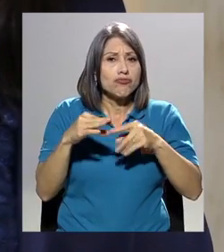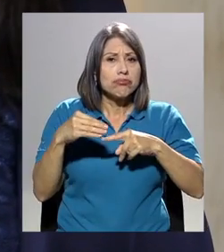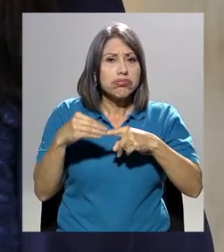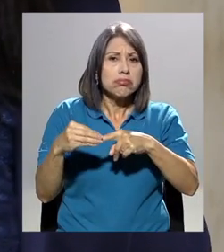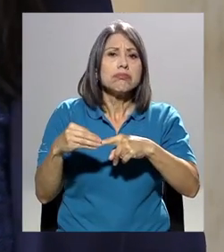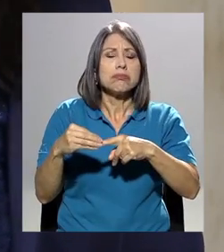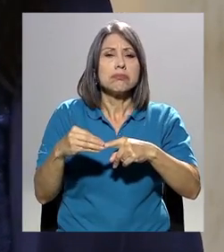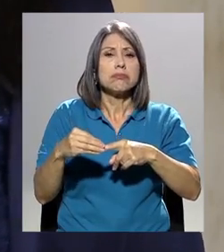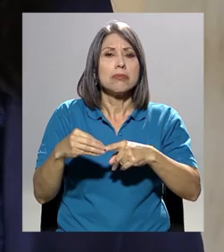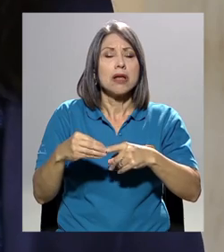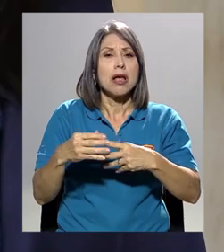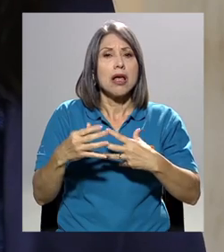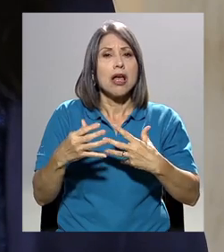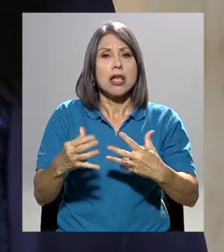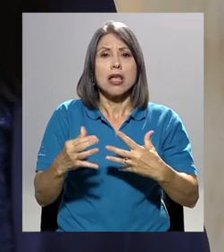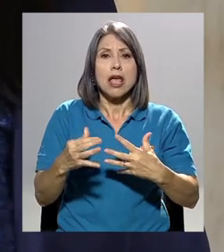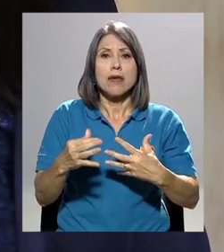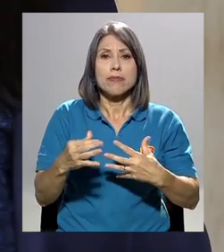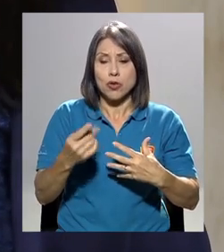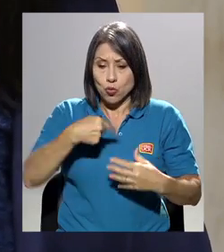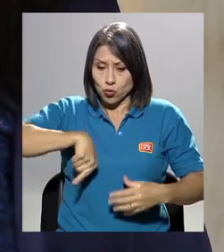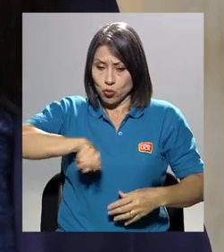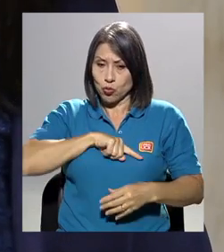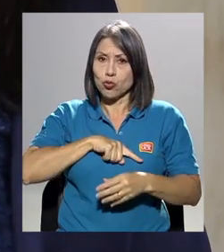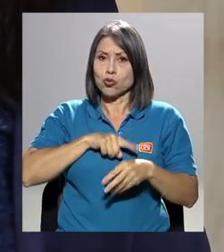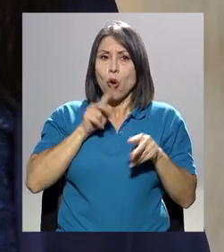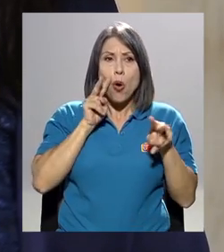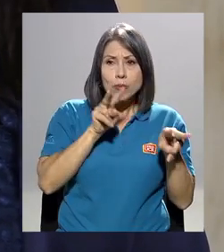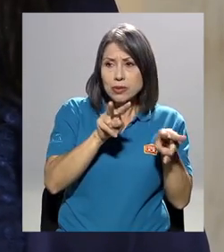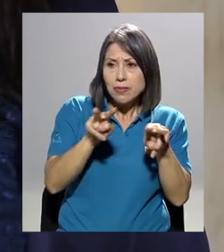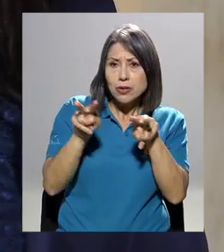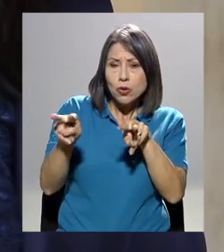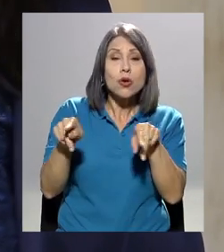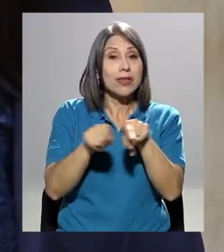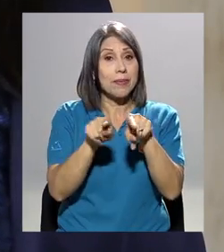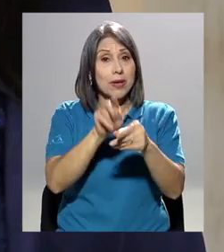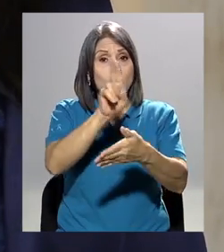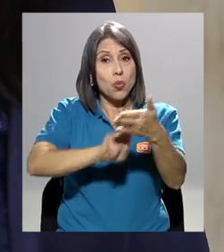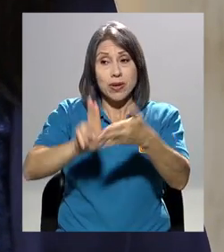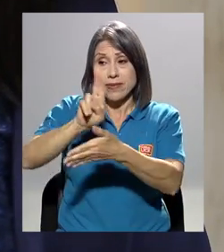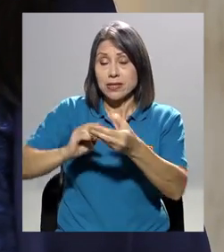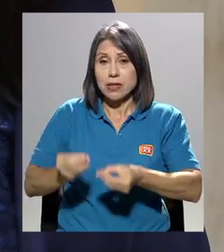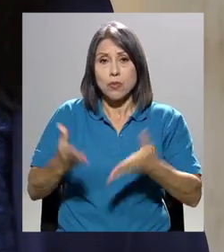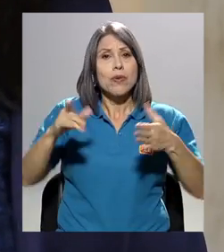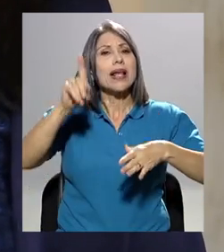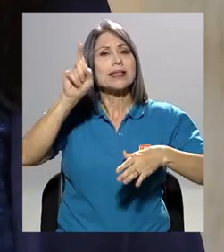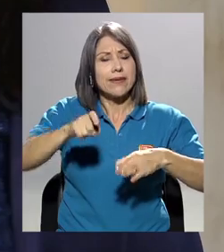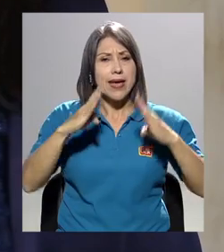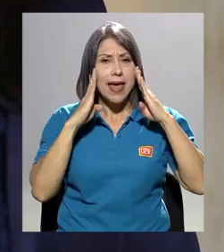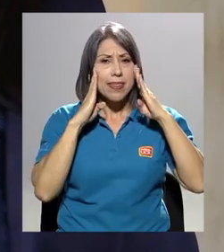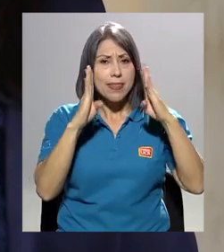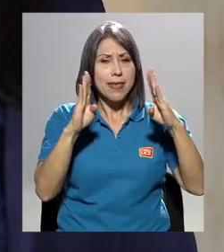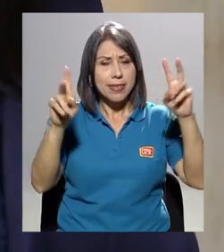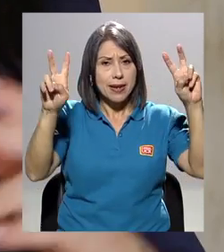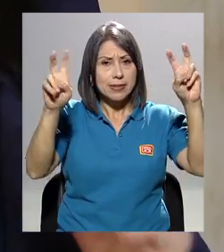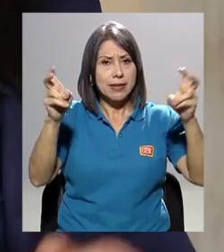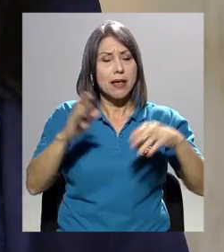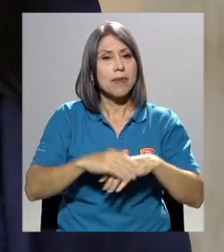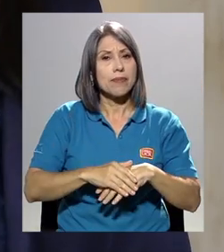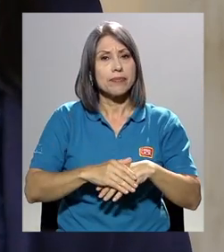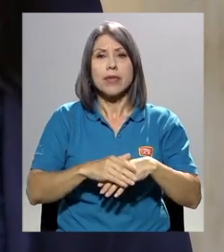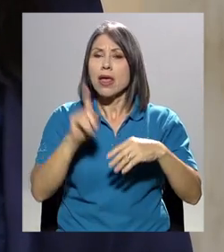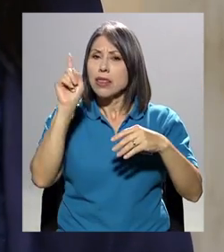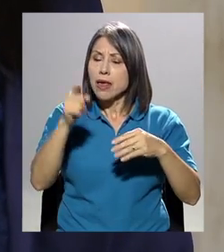que creemos como Observatorio, como Universidades Públicas, un espacio específico para atender este tema y